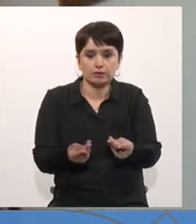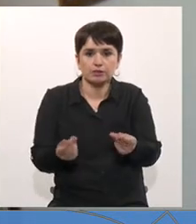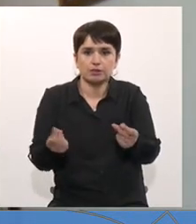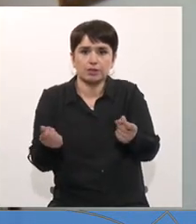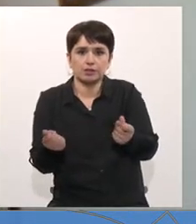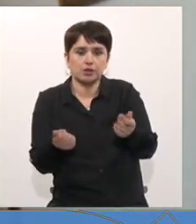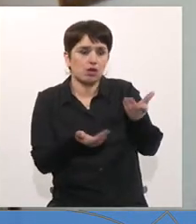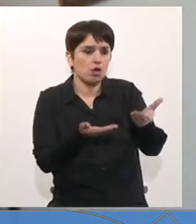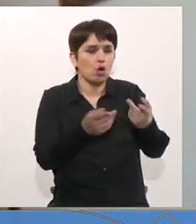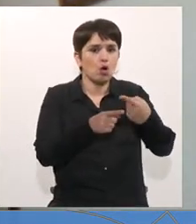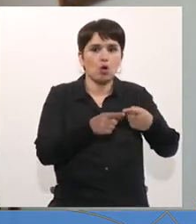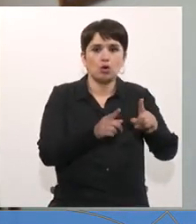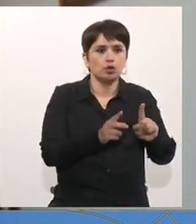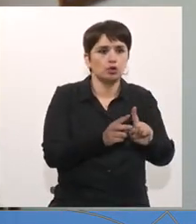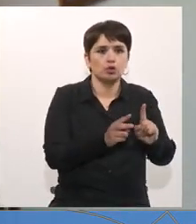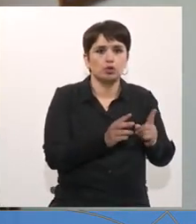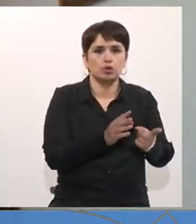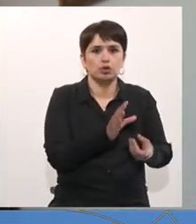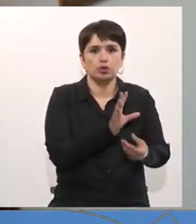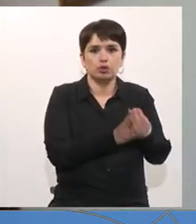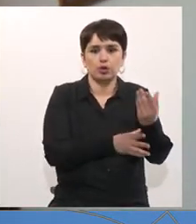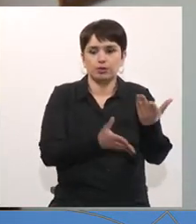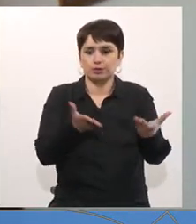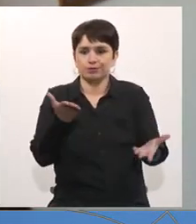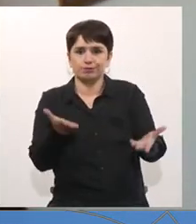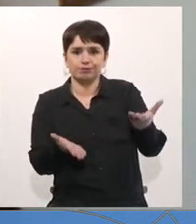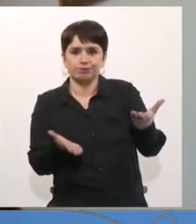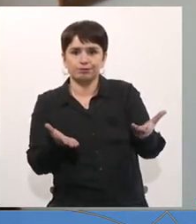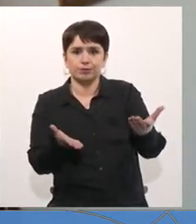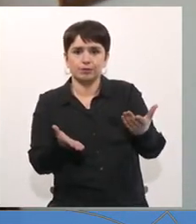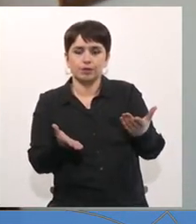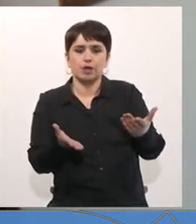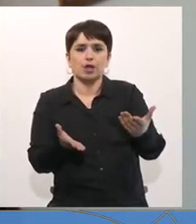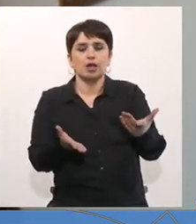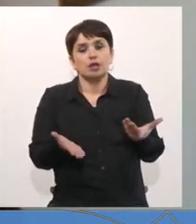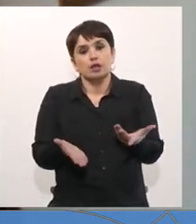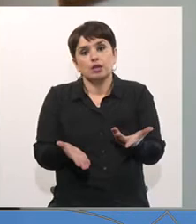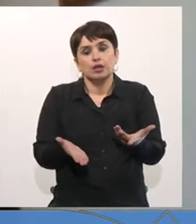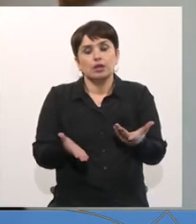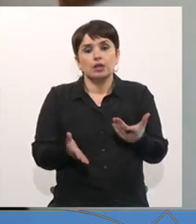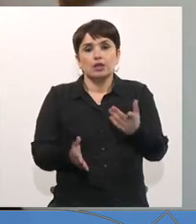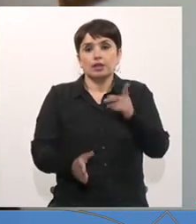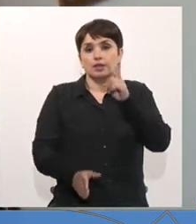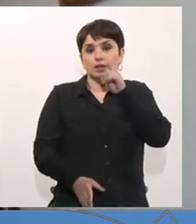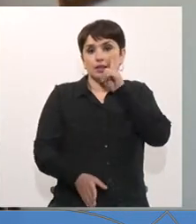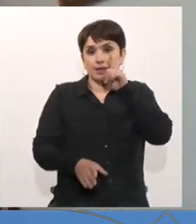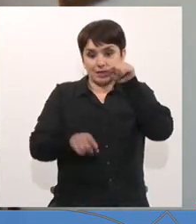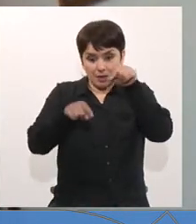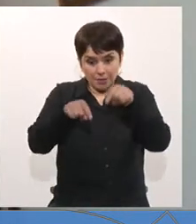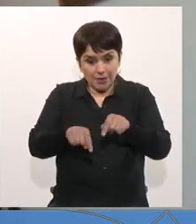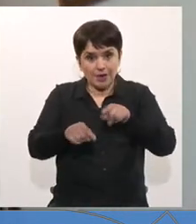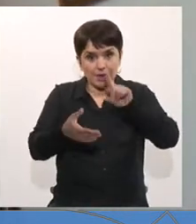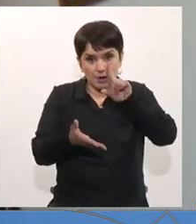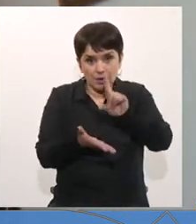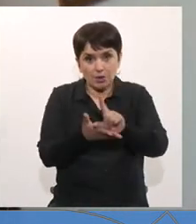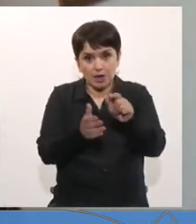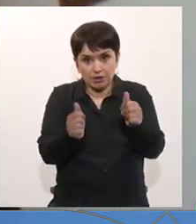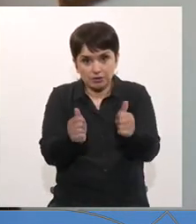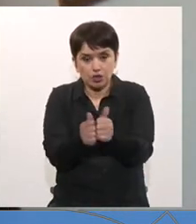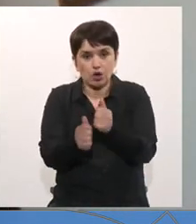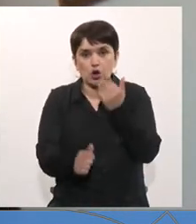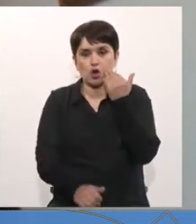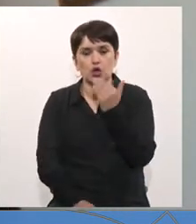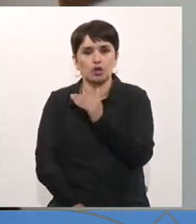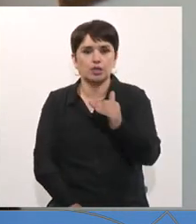alcanza a emerger. Desde el punto de vista modesto de quienes estamos en terreno, como les digo, es